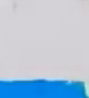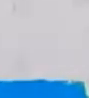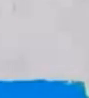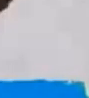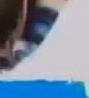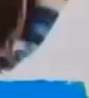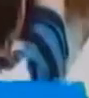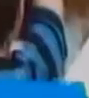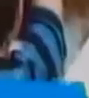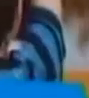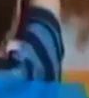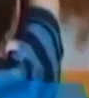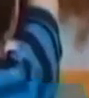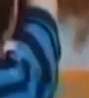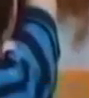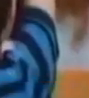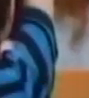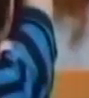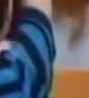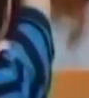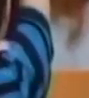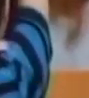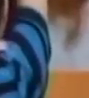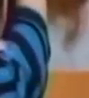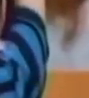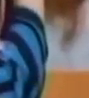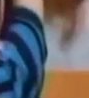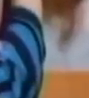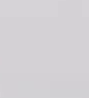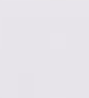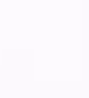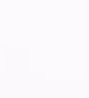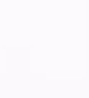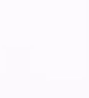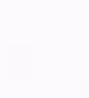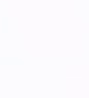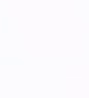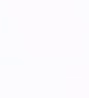A continuación, Comunicación y Lenguaje, Tercero Básico.